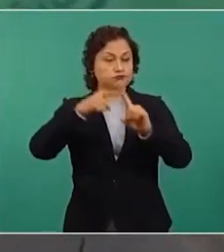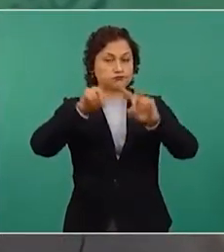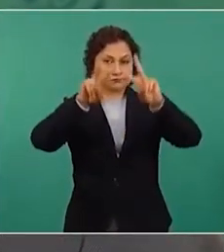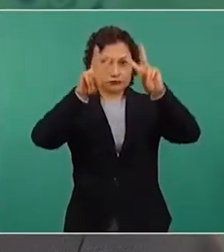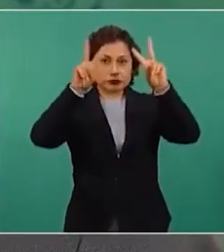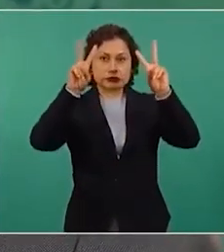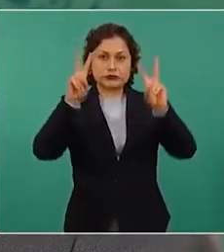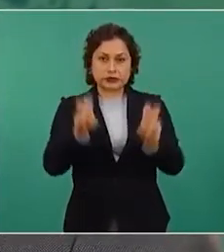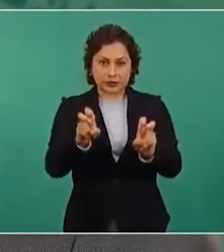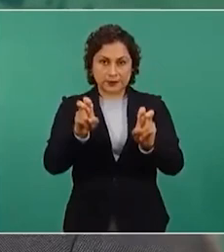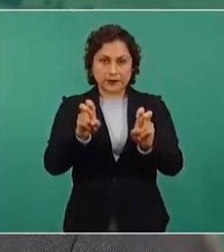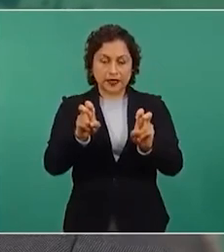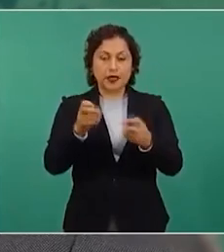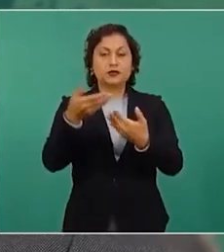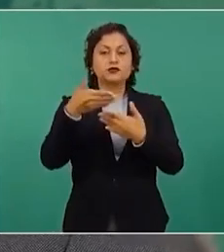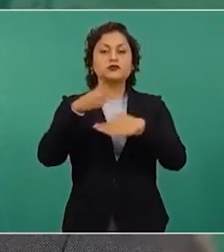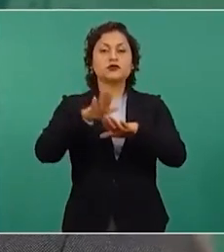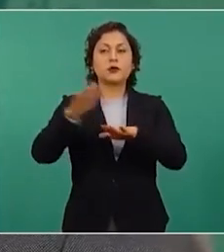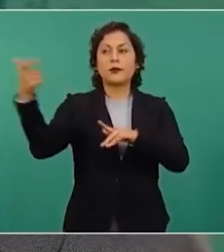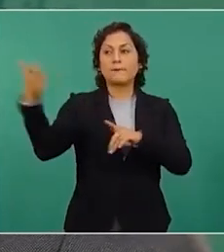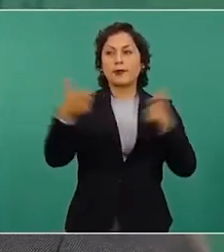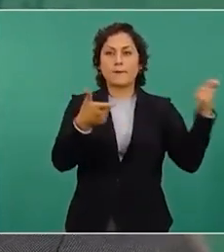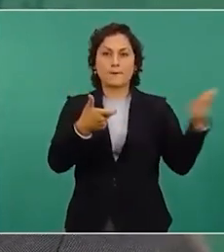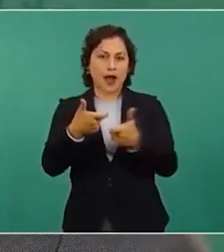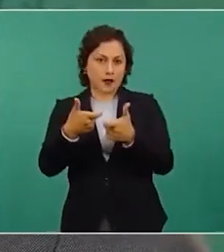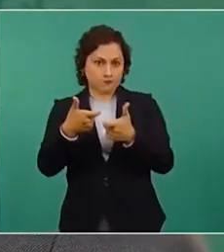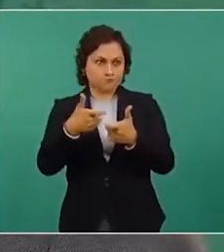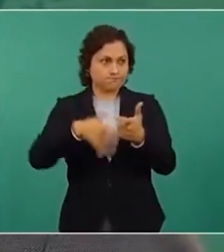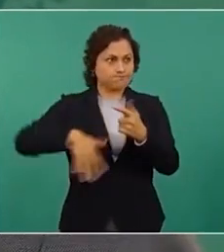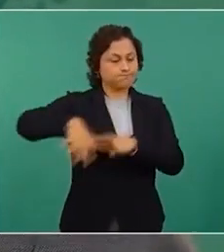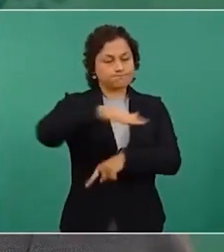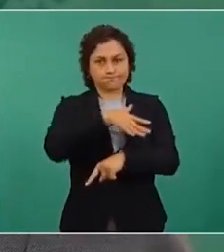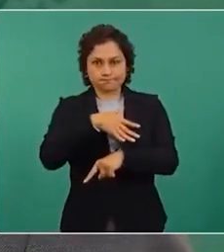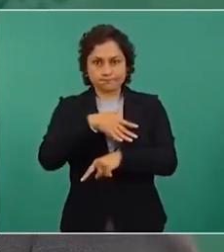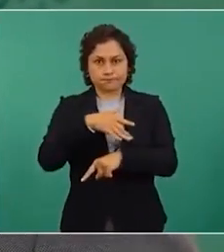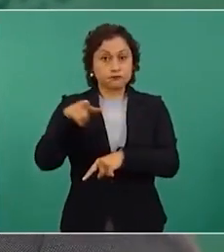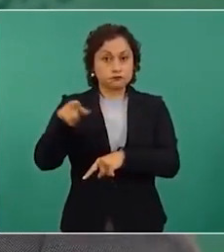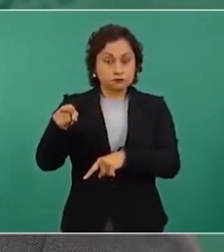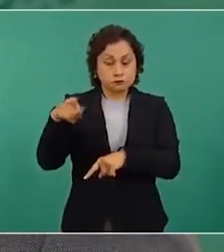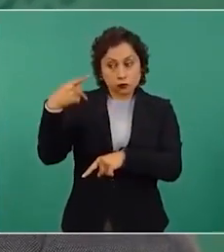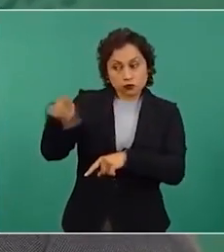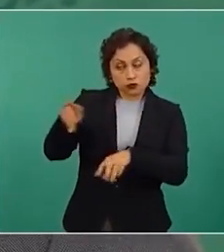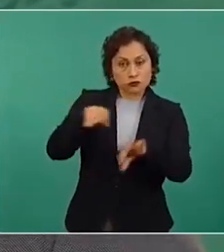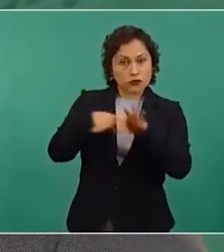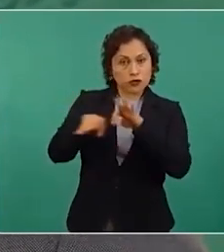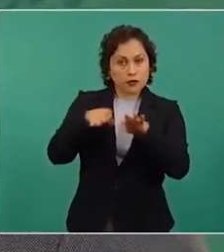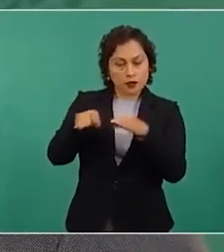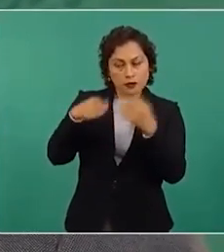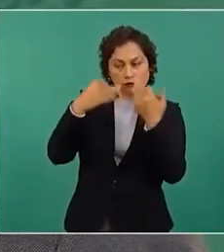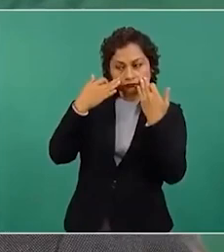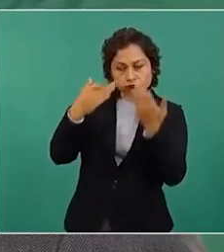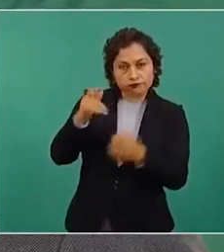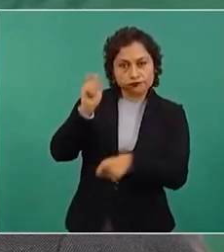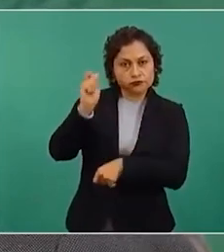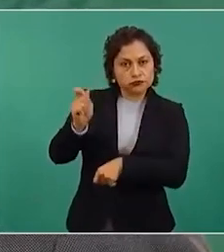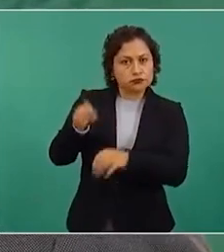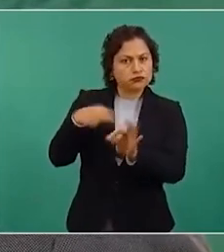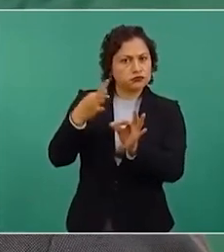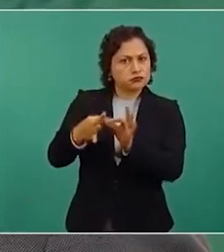y ha actuado con mucha responsabilidad para